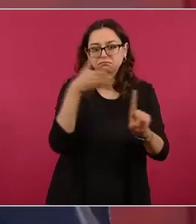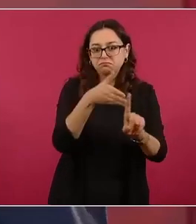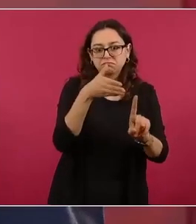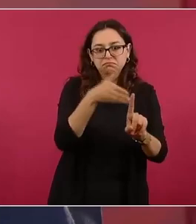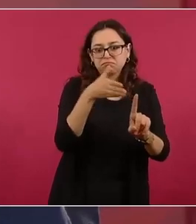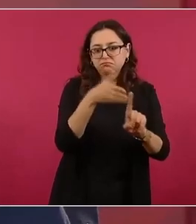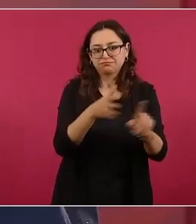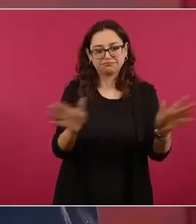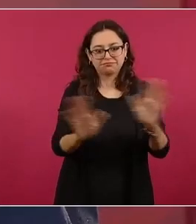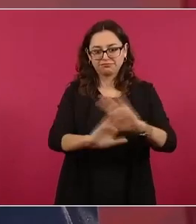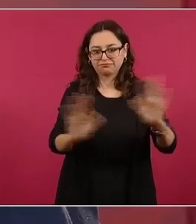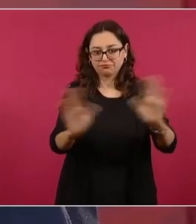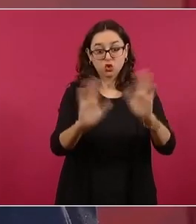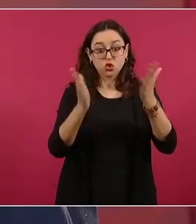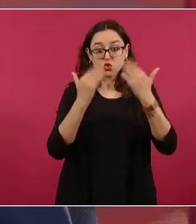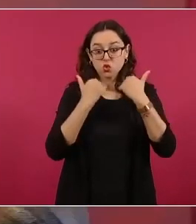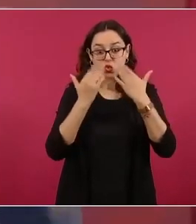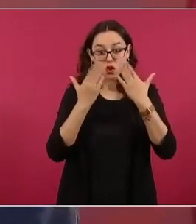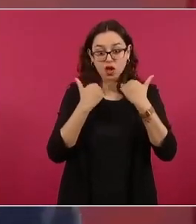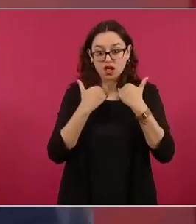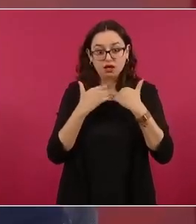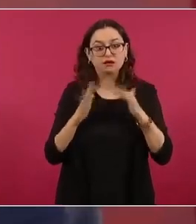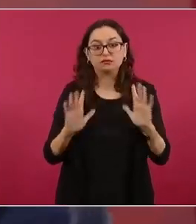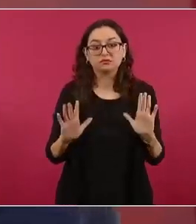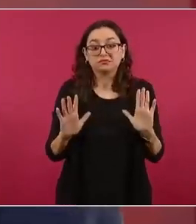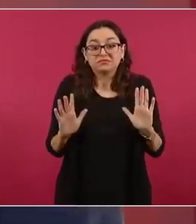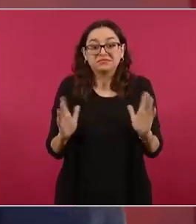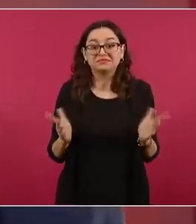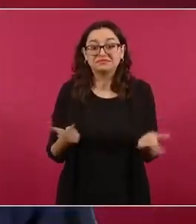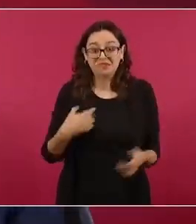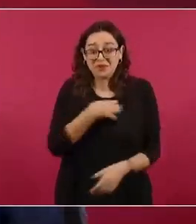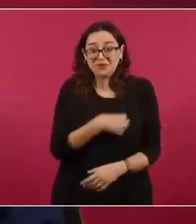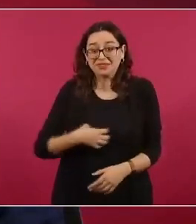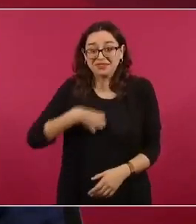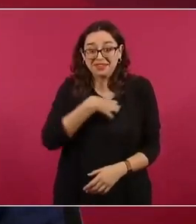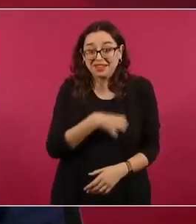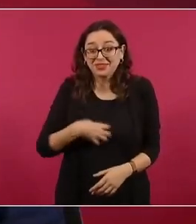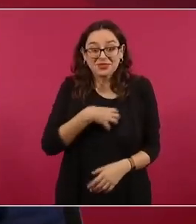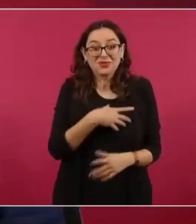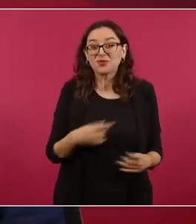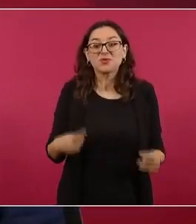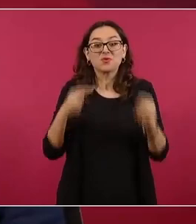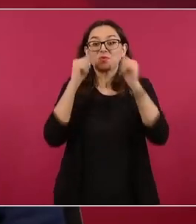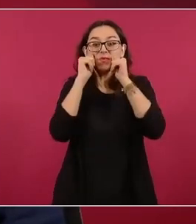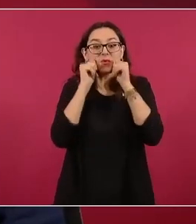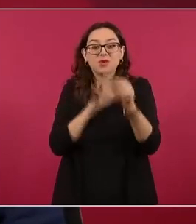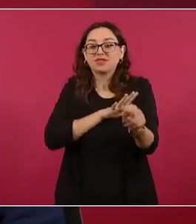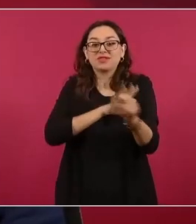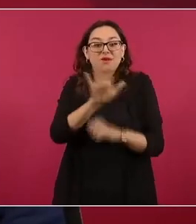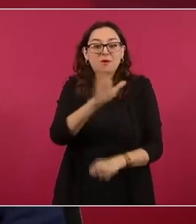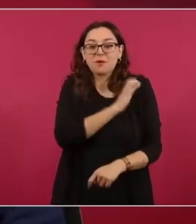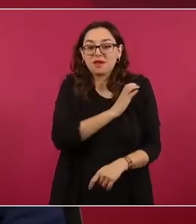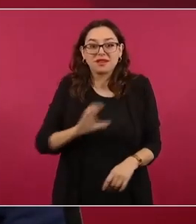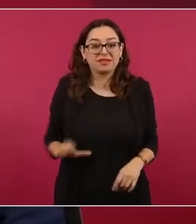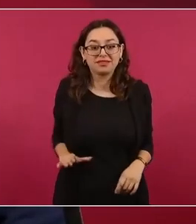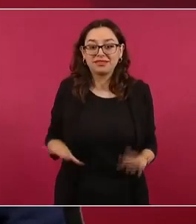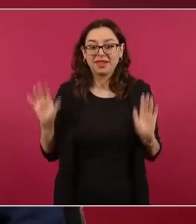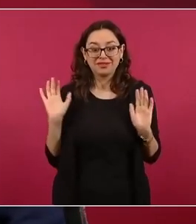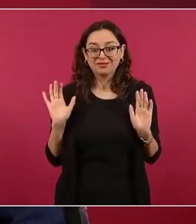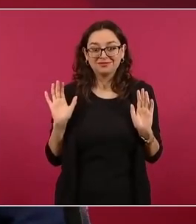quien sea el candidato del movimiento